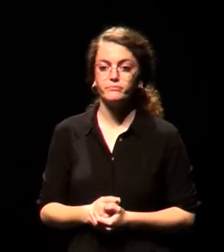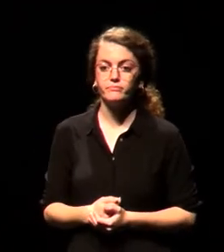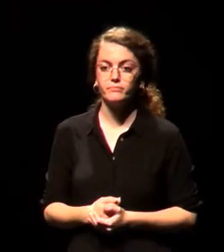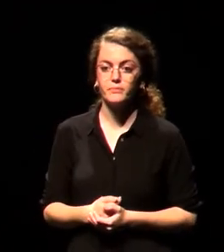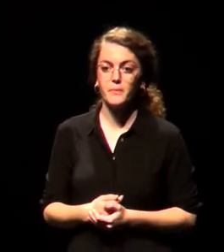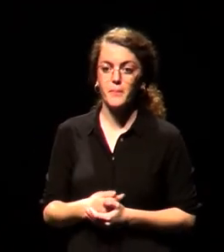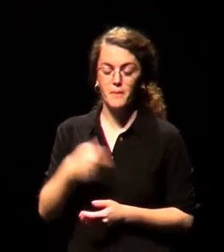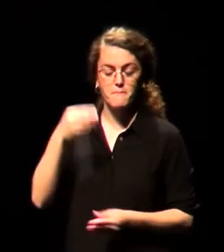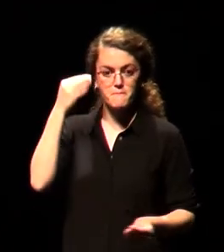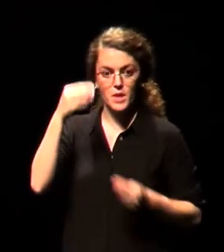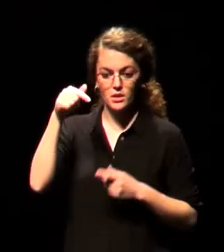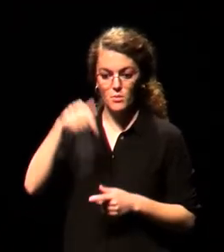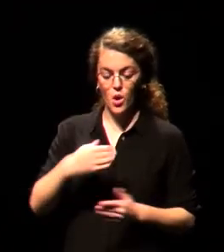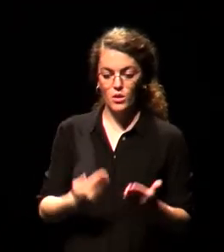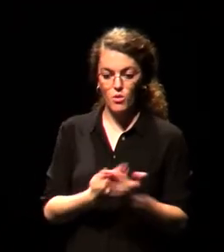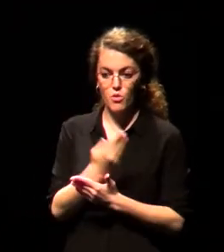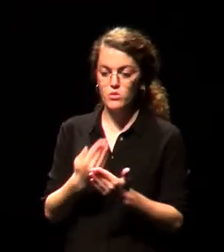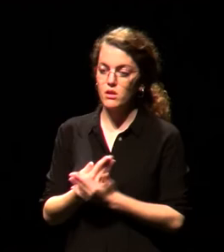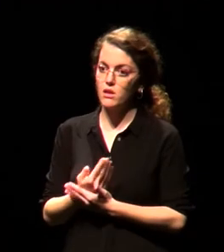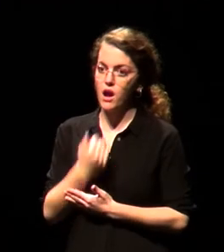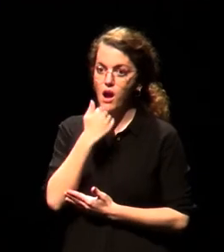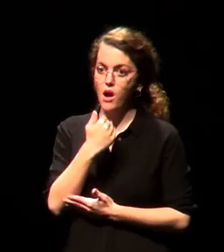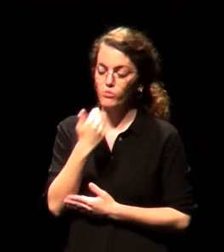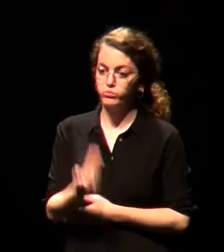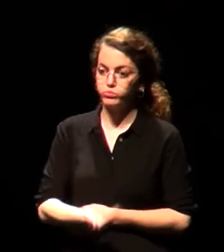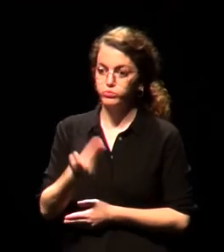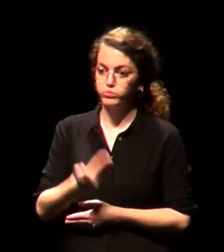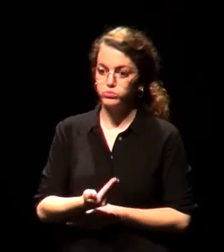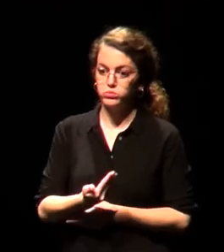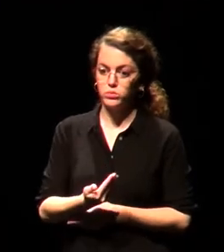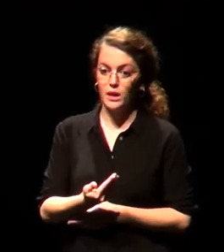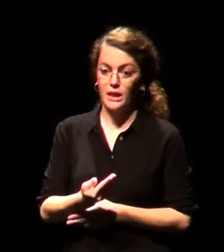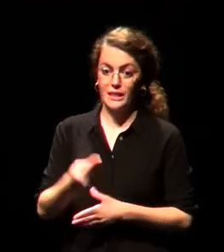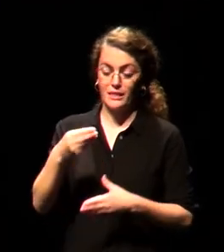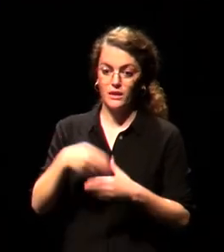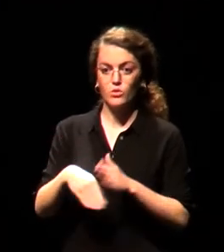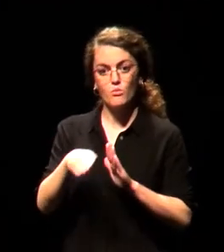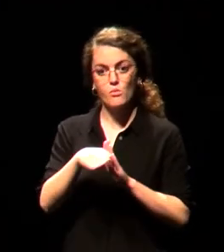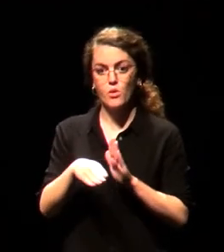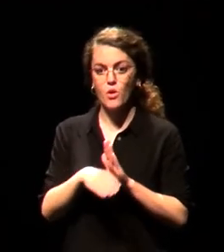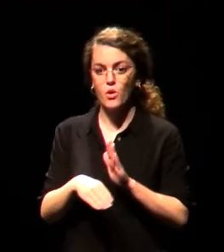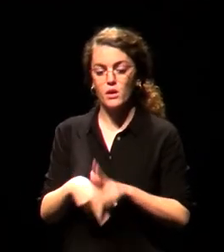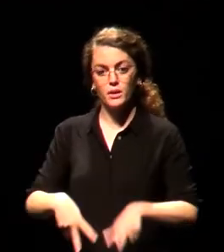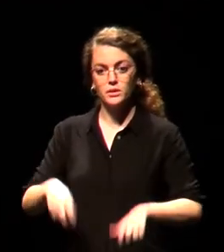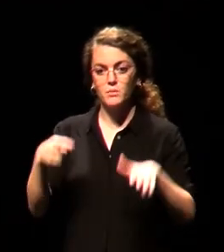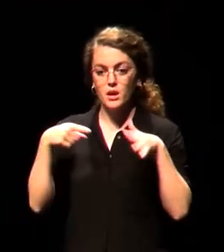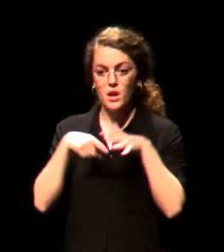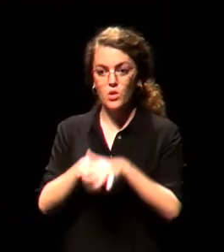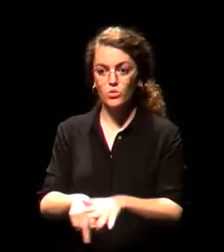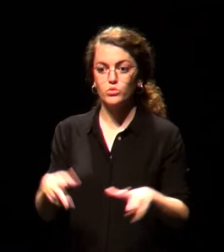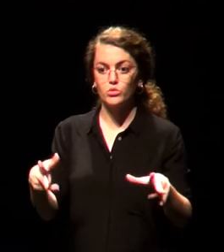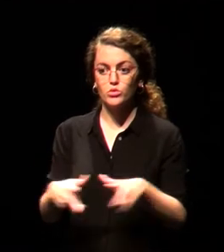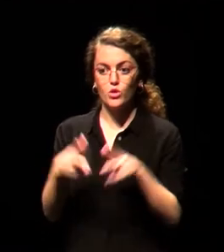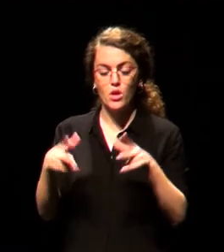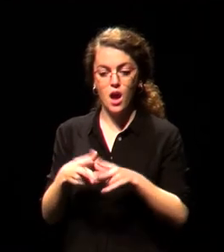como un eje esencial de nuestros programas en torno a la inclusión social y a la educación dentro de las competencias de este